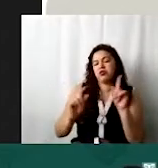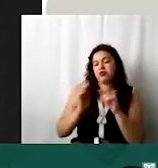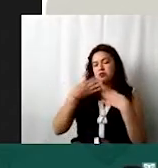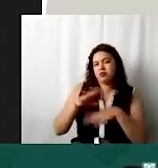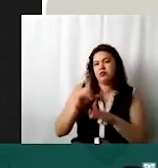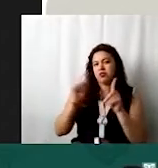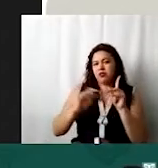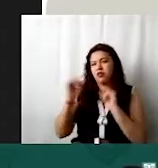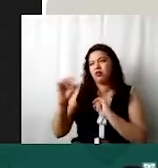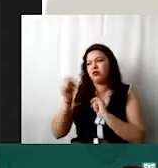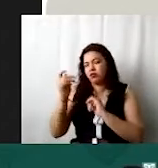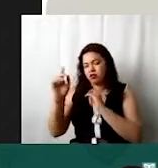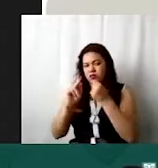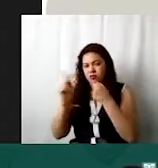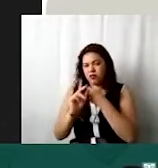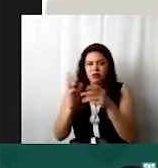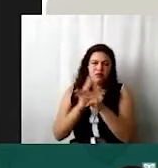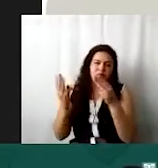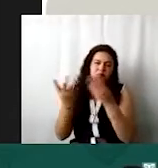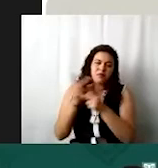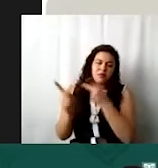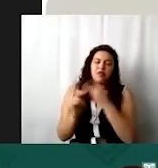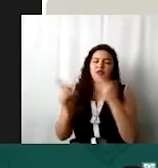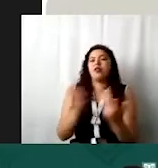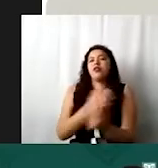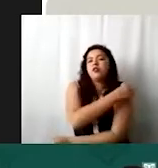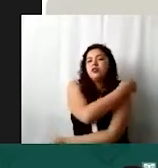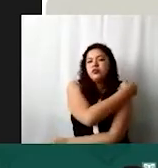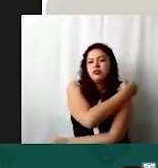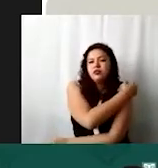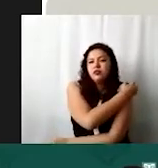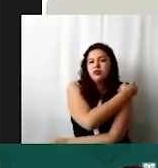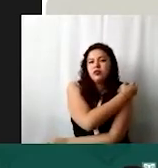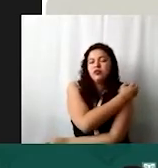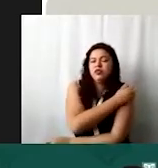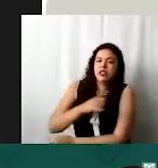u otros productos ¿no? que se tuvieran. Vamos a poner intereses a favor de bancos nacionales.